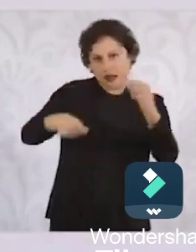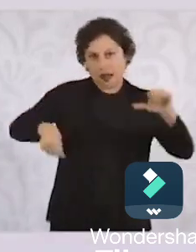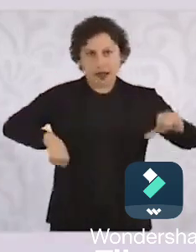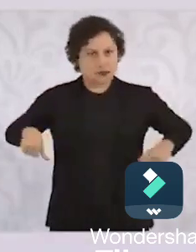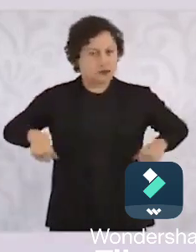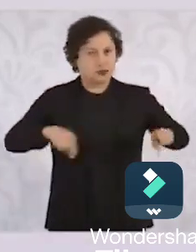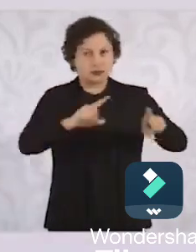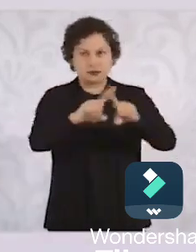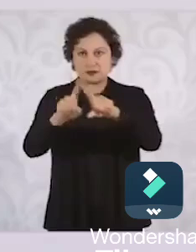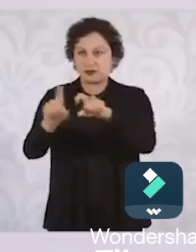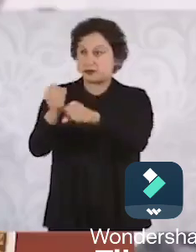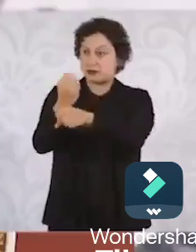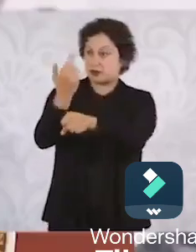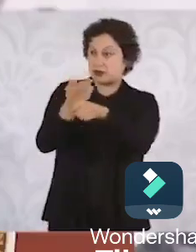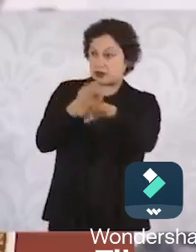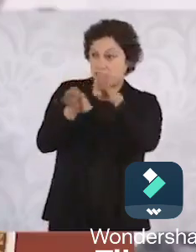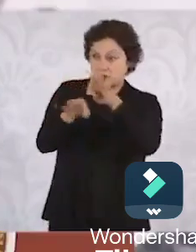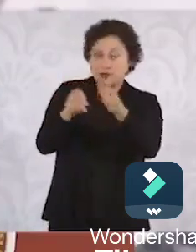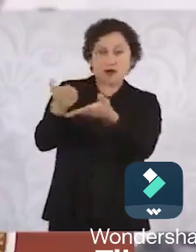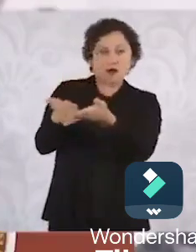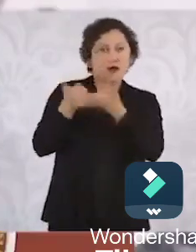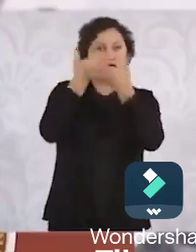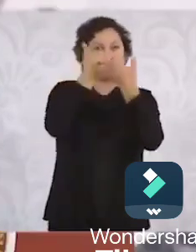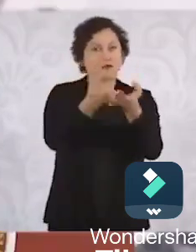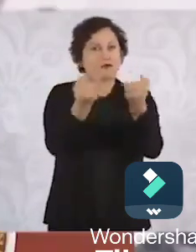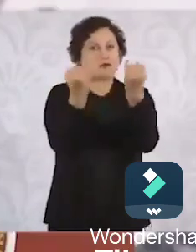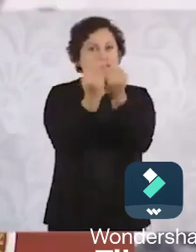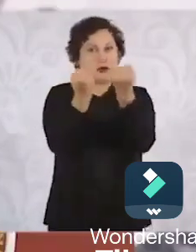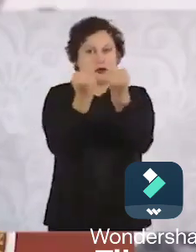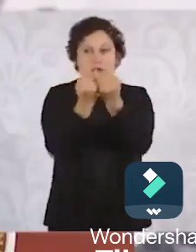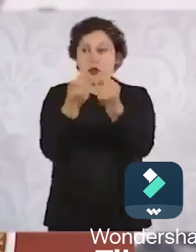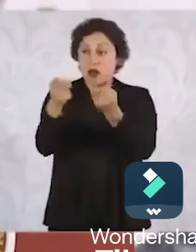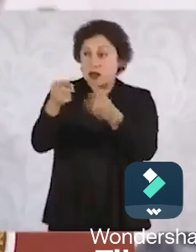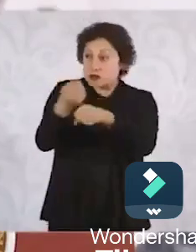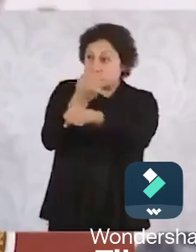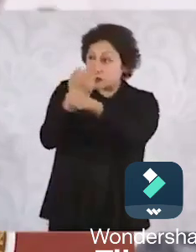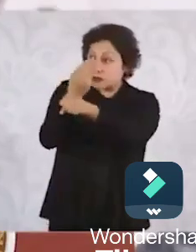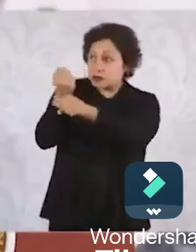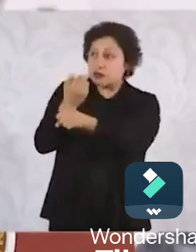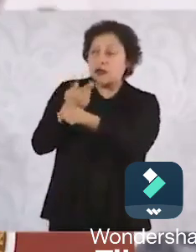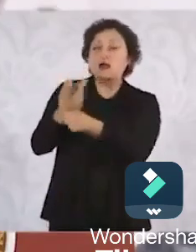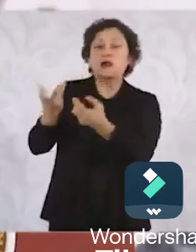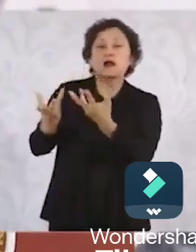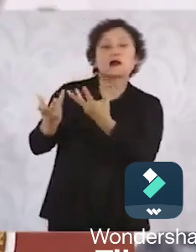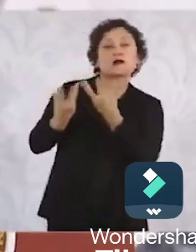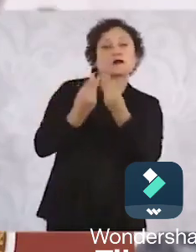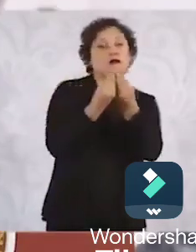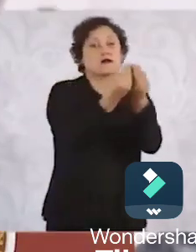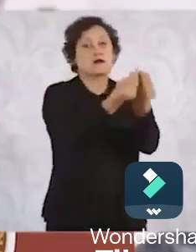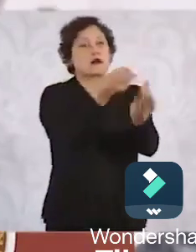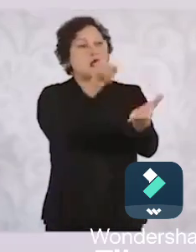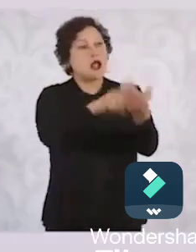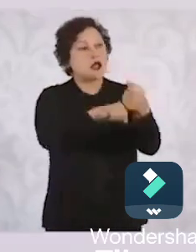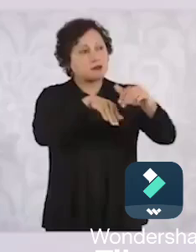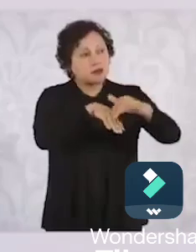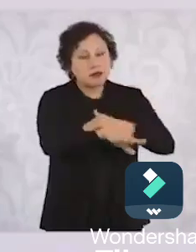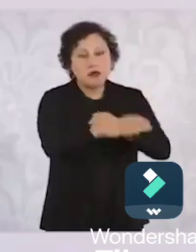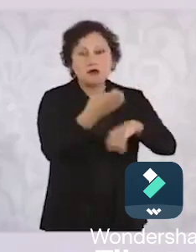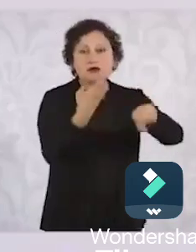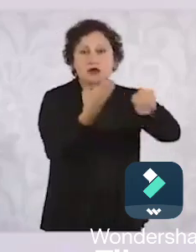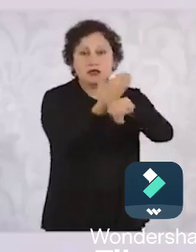con secretaría del trabajo y otras secretarías vayan completas apoyar a la población y poder